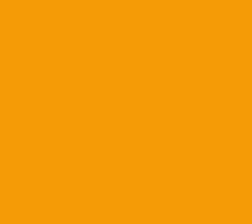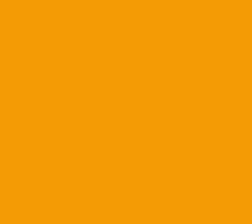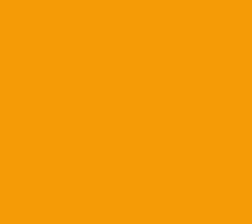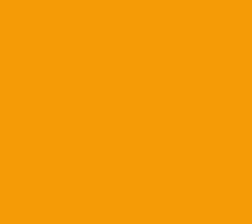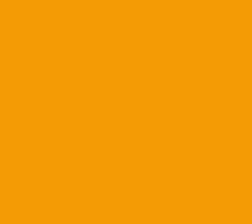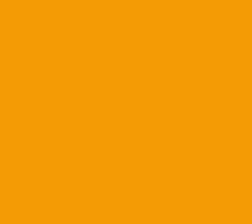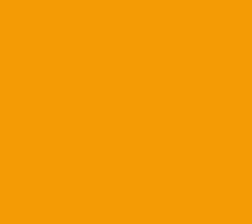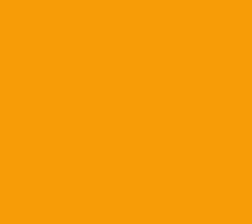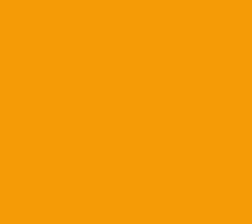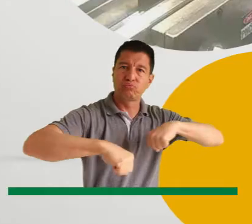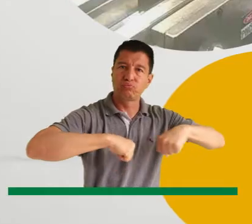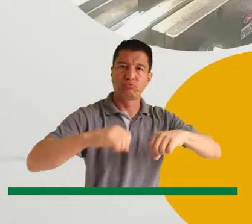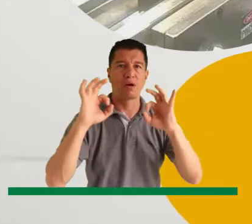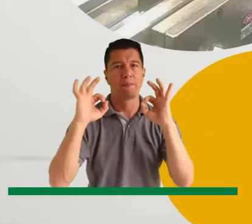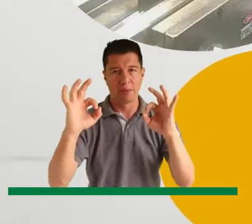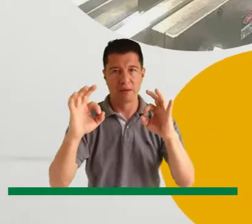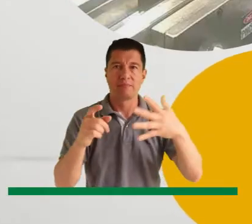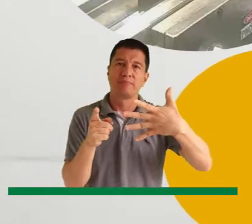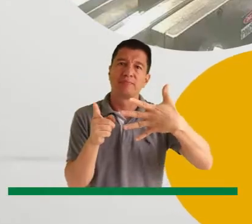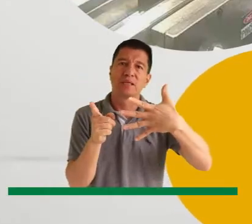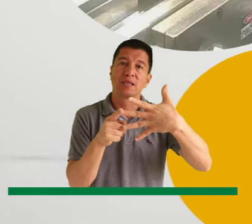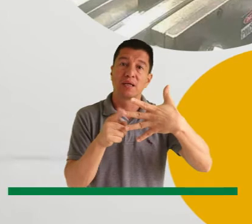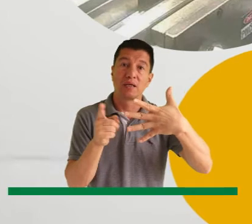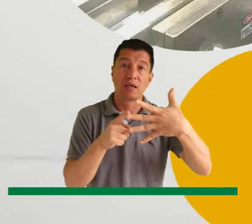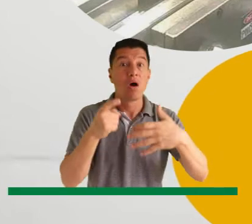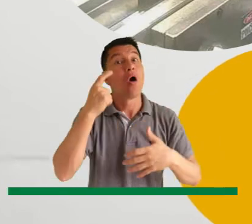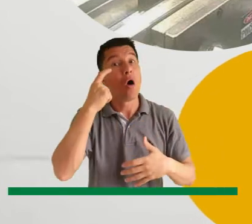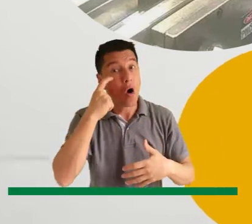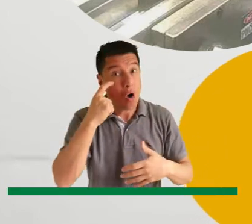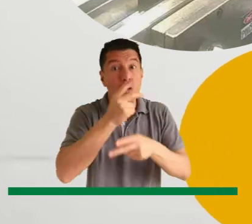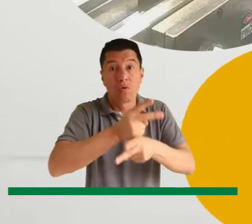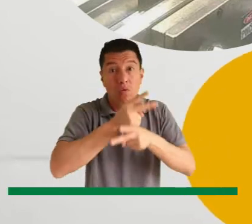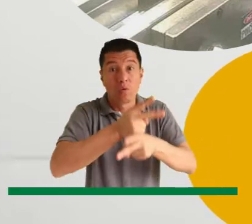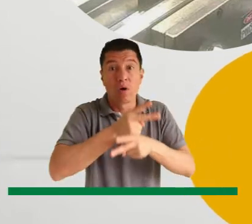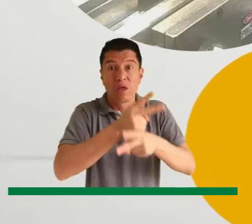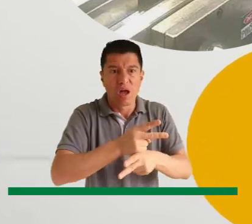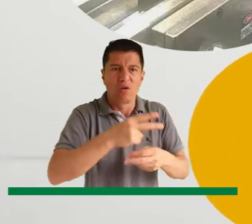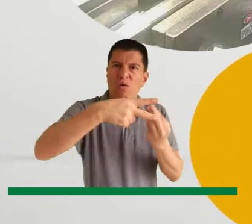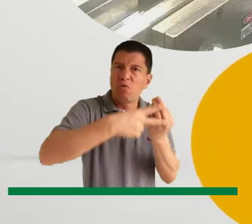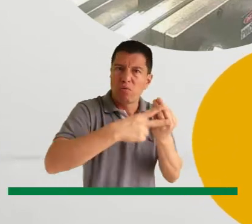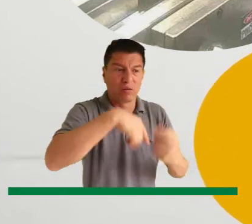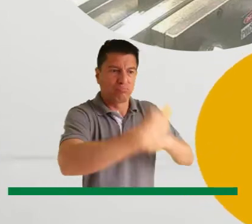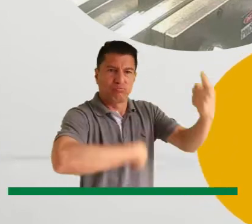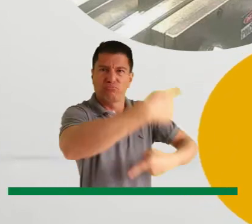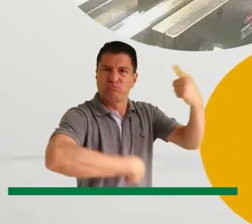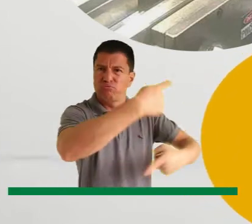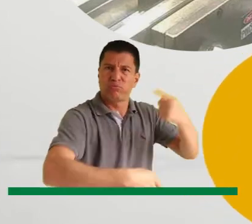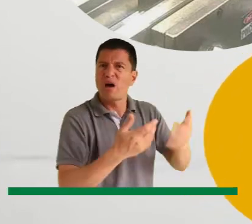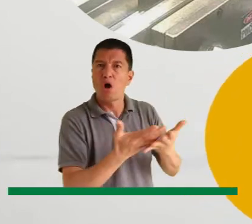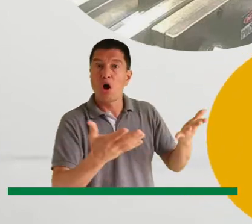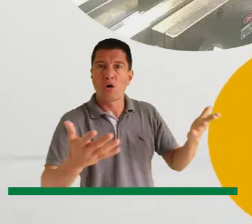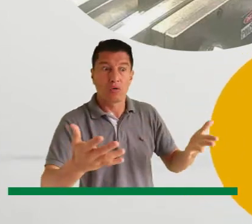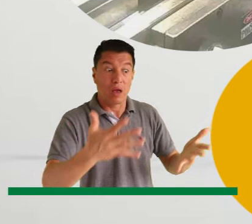Tercero, ten cuidado si trabajas con objetos de bordes pilosos. Evita movimientos que puedan